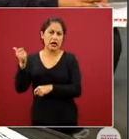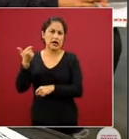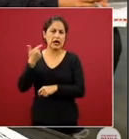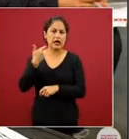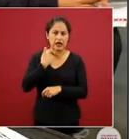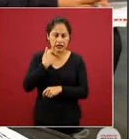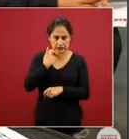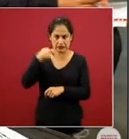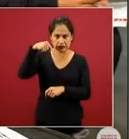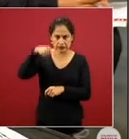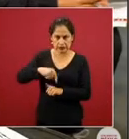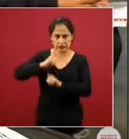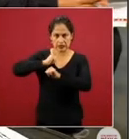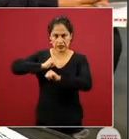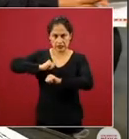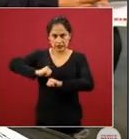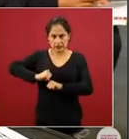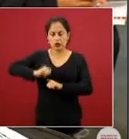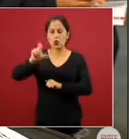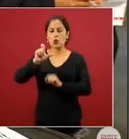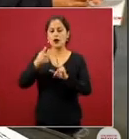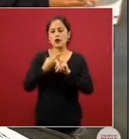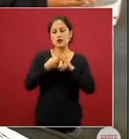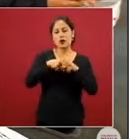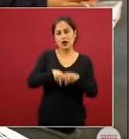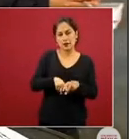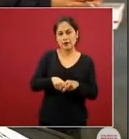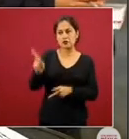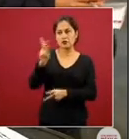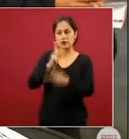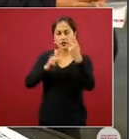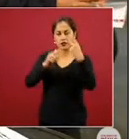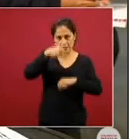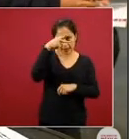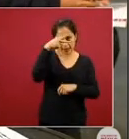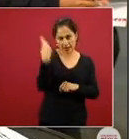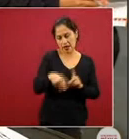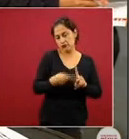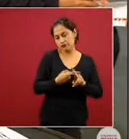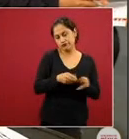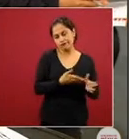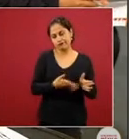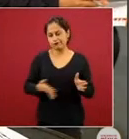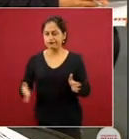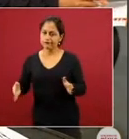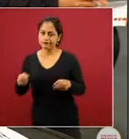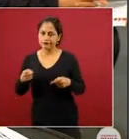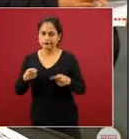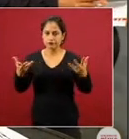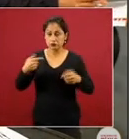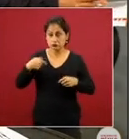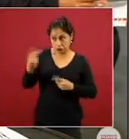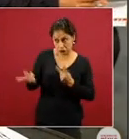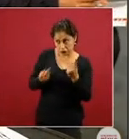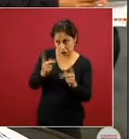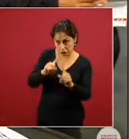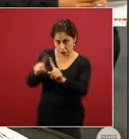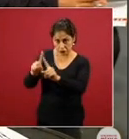epidemia desde que inició y llegó a méxico el primer caso mi primer pregunta si me lo permitiría varias sí sí